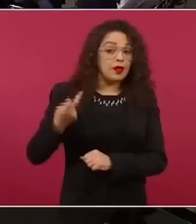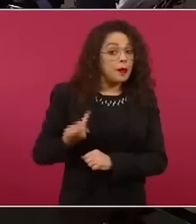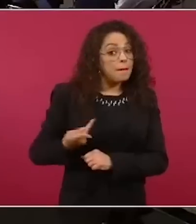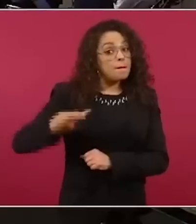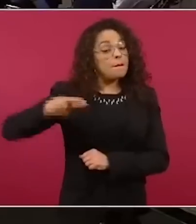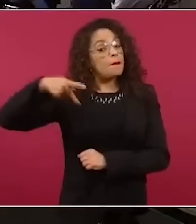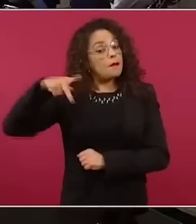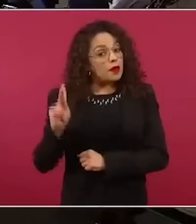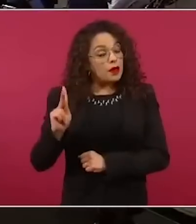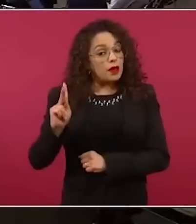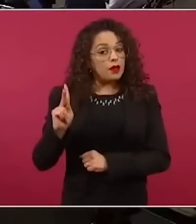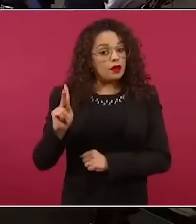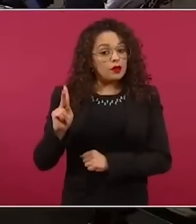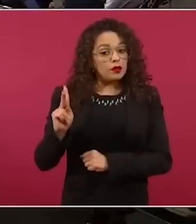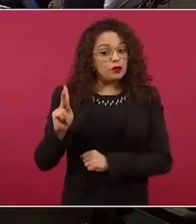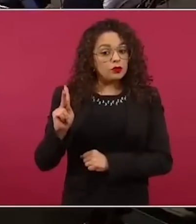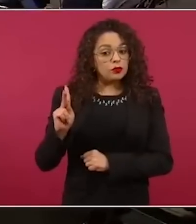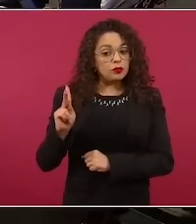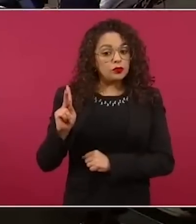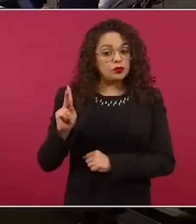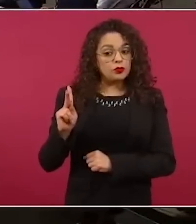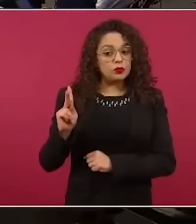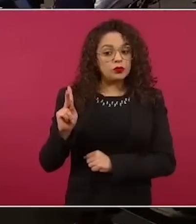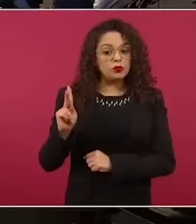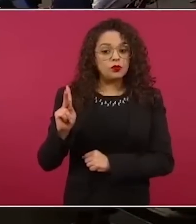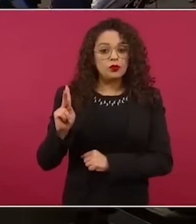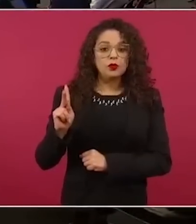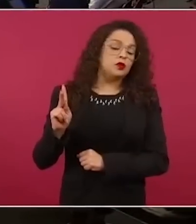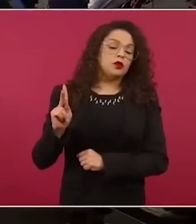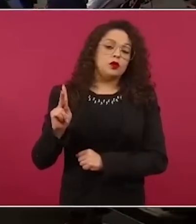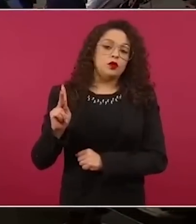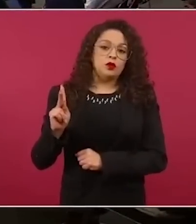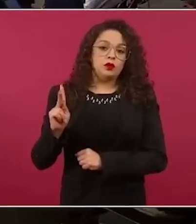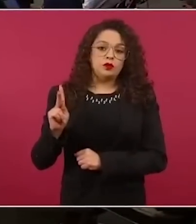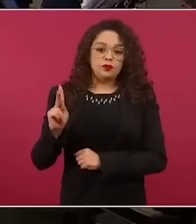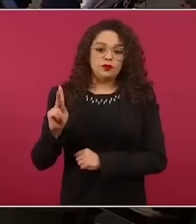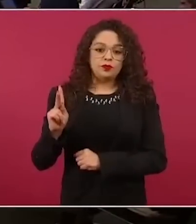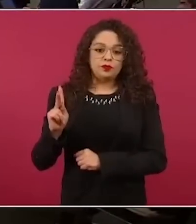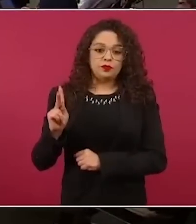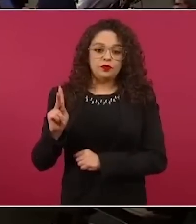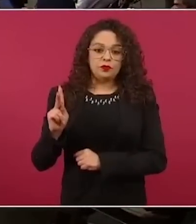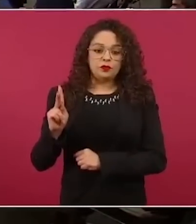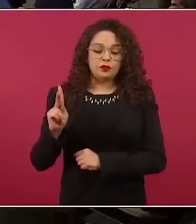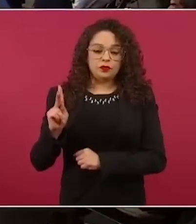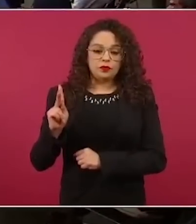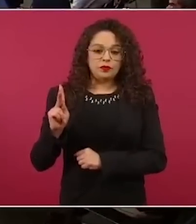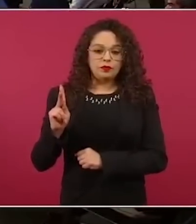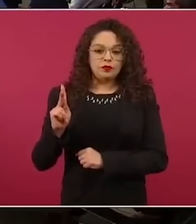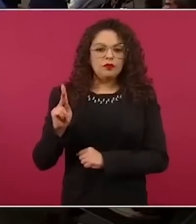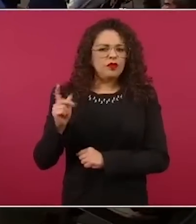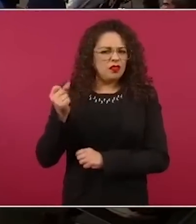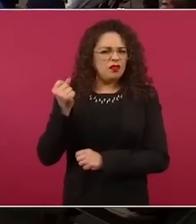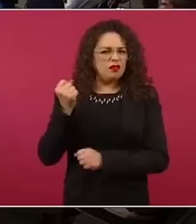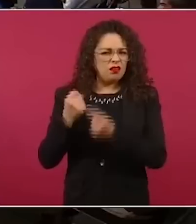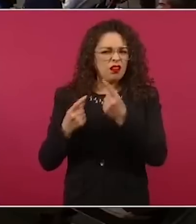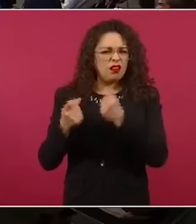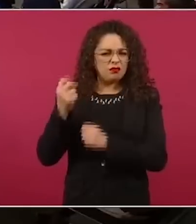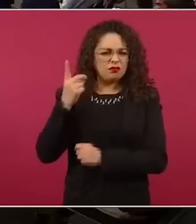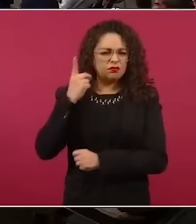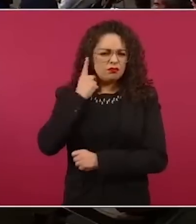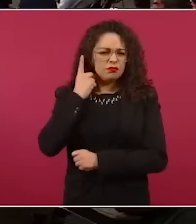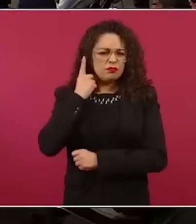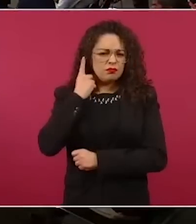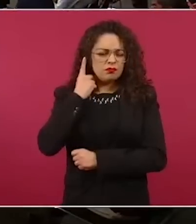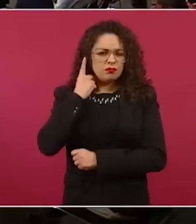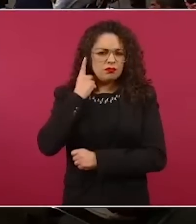creo que hubo unos legisladores, sí, este